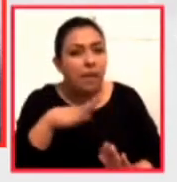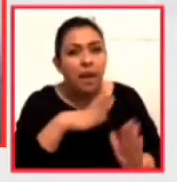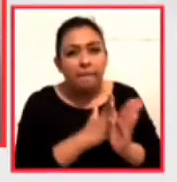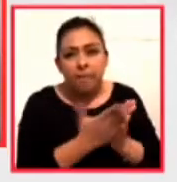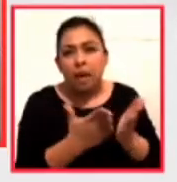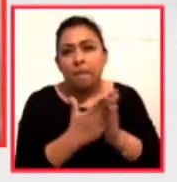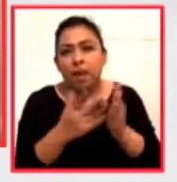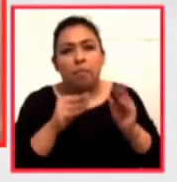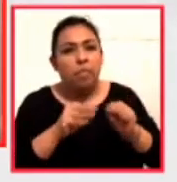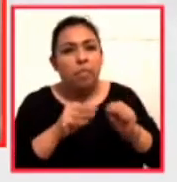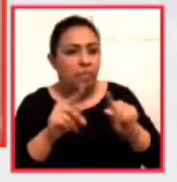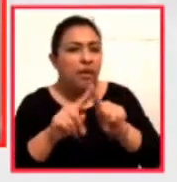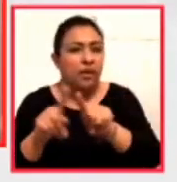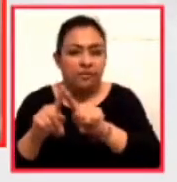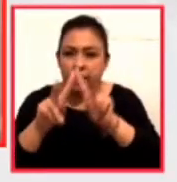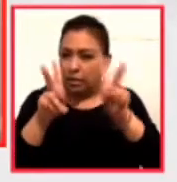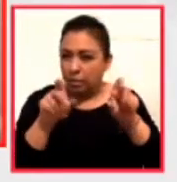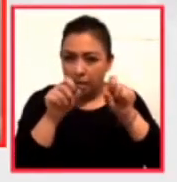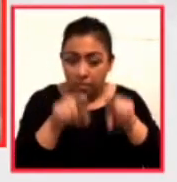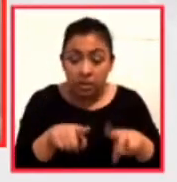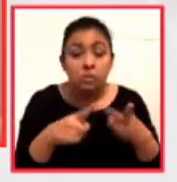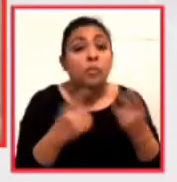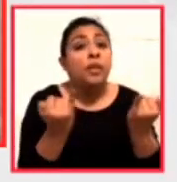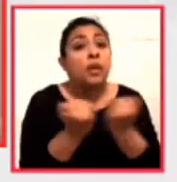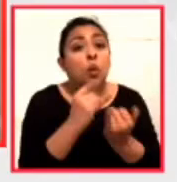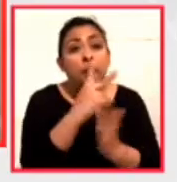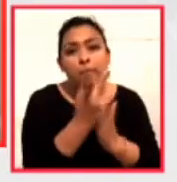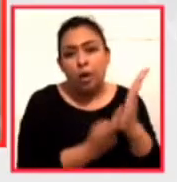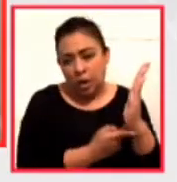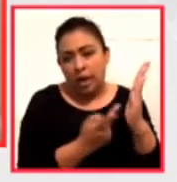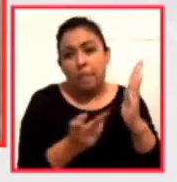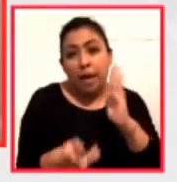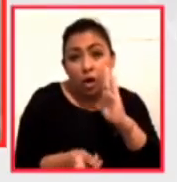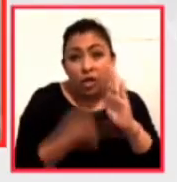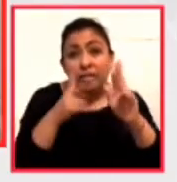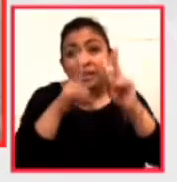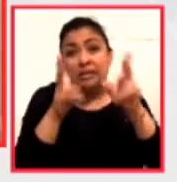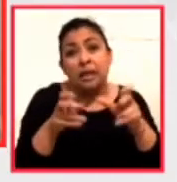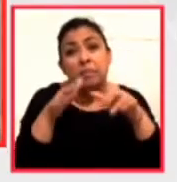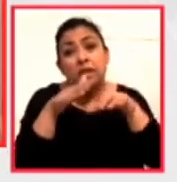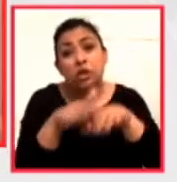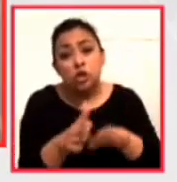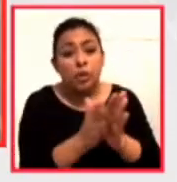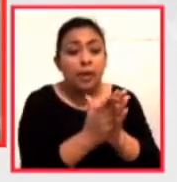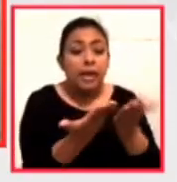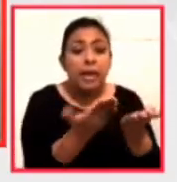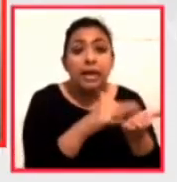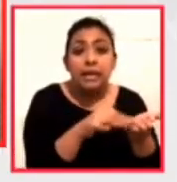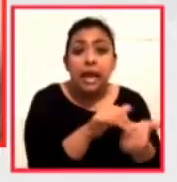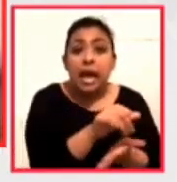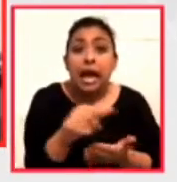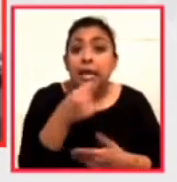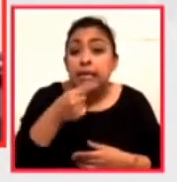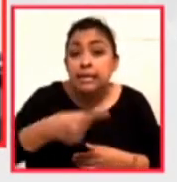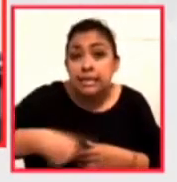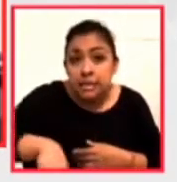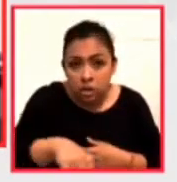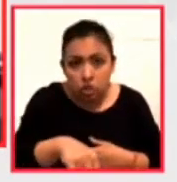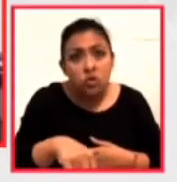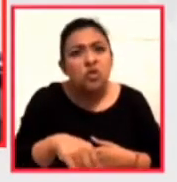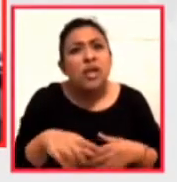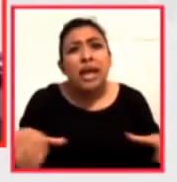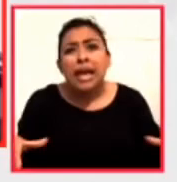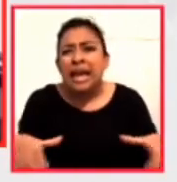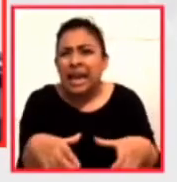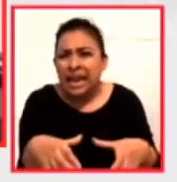respecto. También estamos programando nuevamente temas que tienen que ver con literatura infantil. Un género que